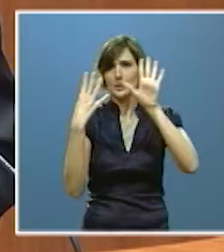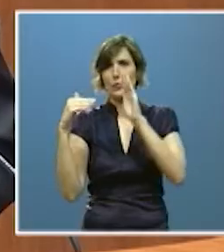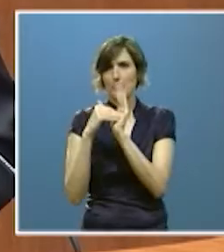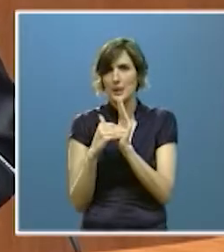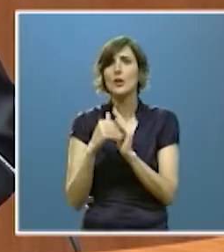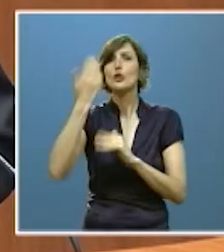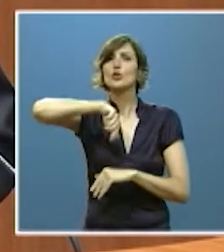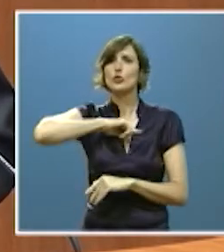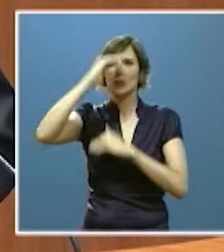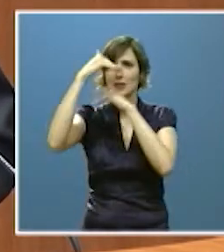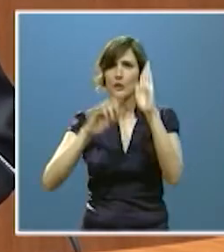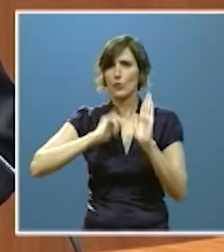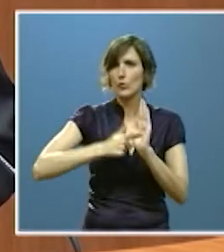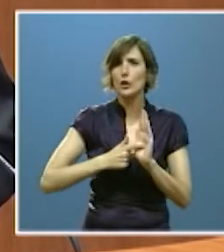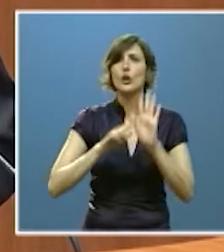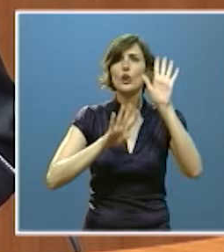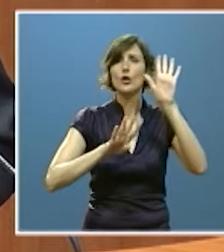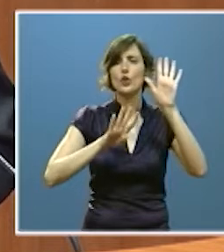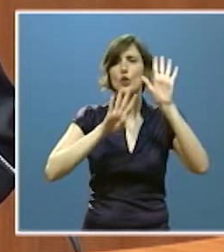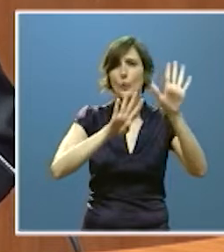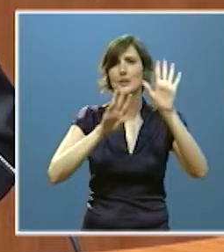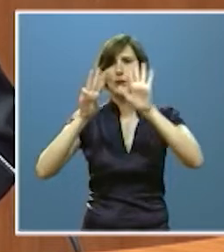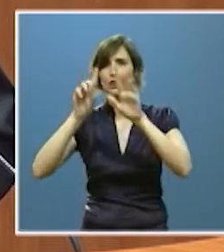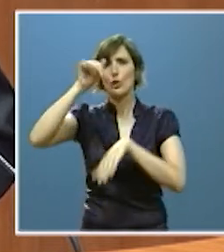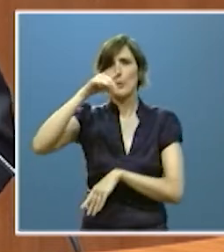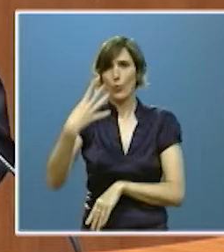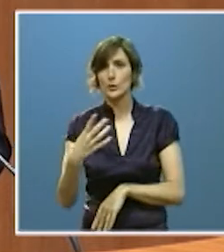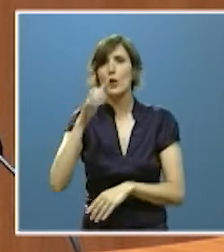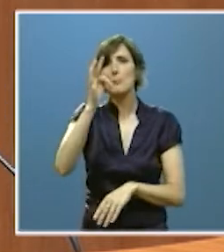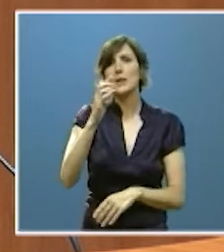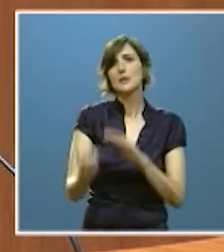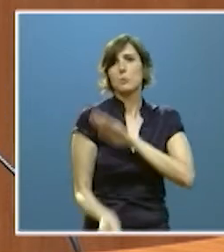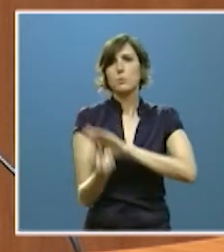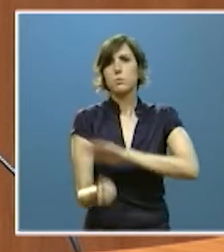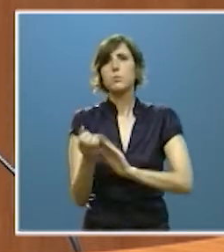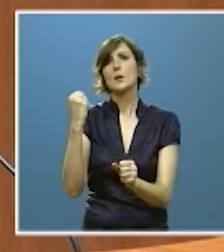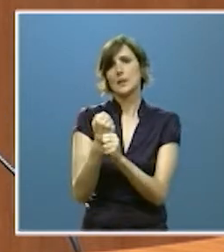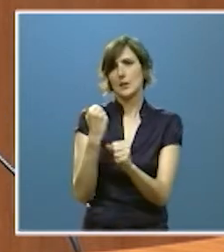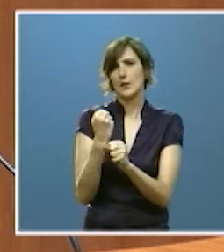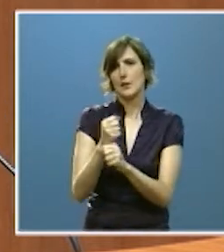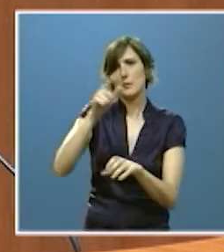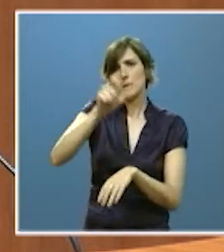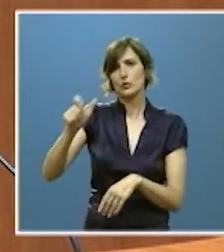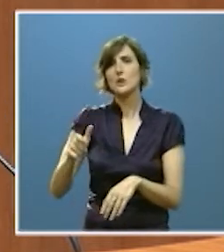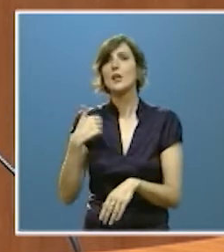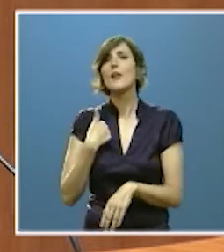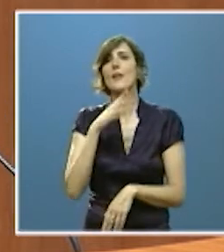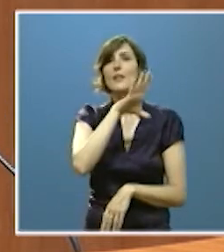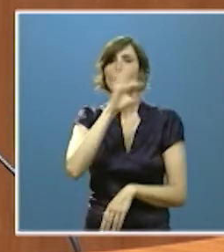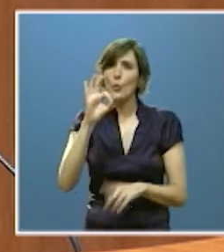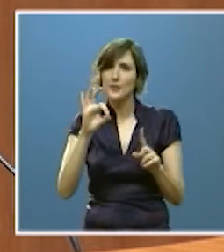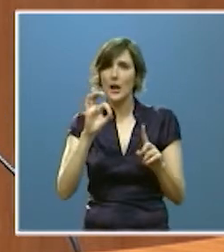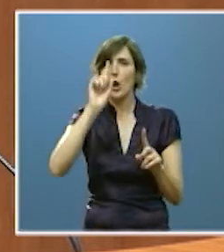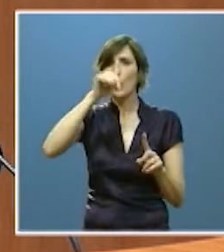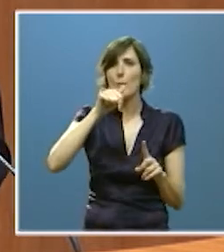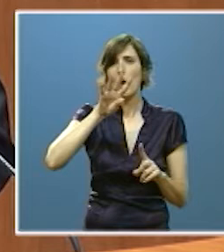plena el 98,4% y la que más empleos genera 50,4% por cada millón invertido habiéndose